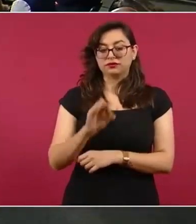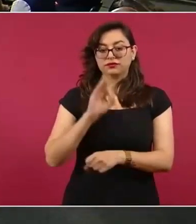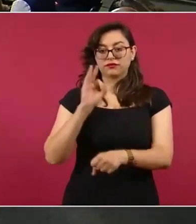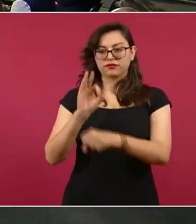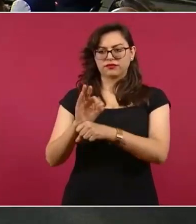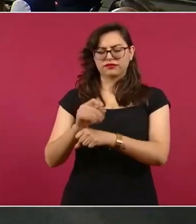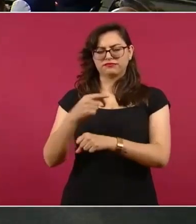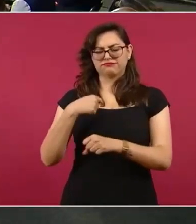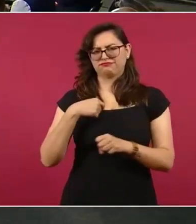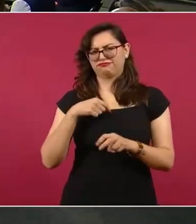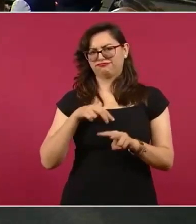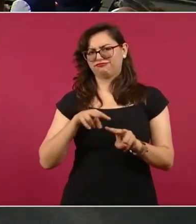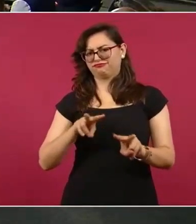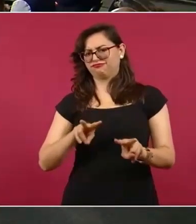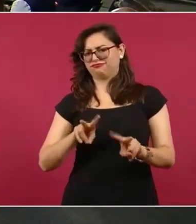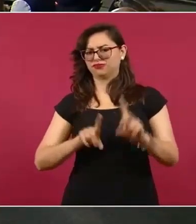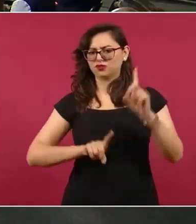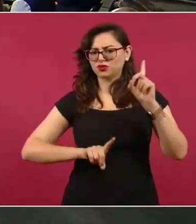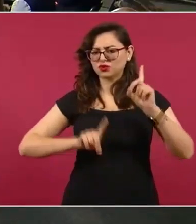mis dudas.